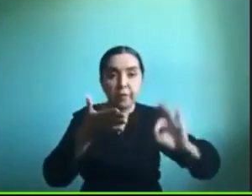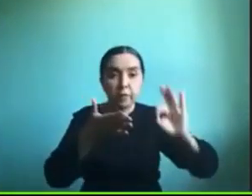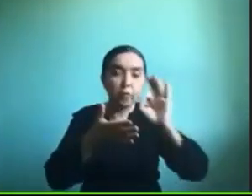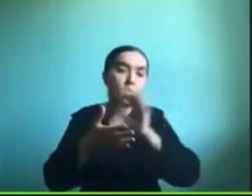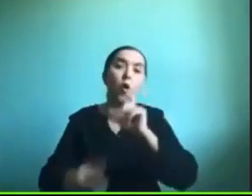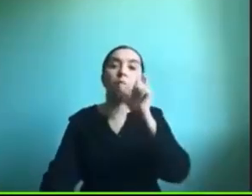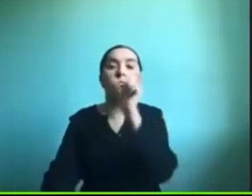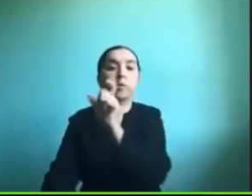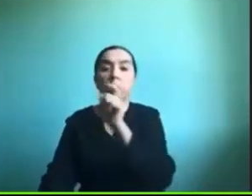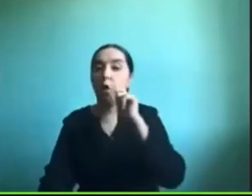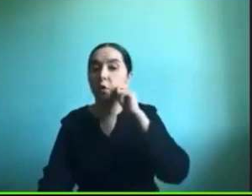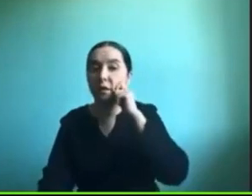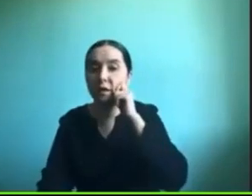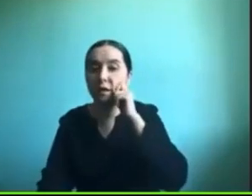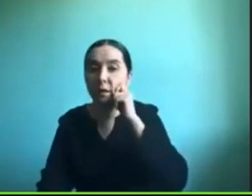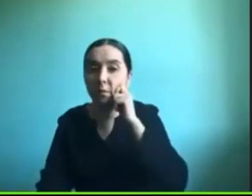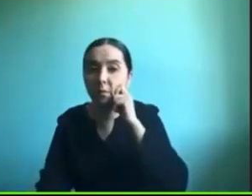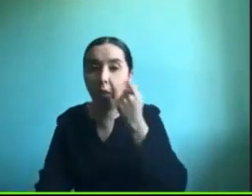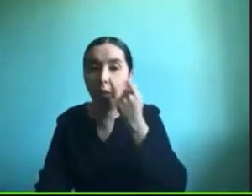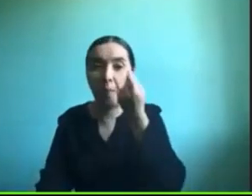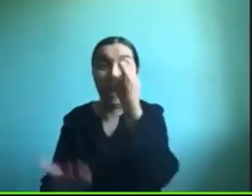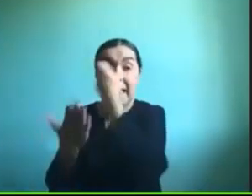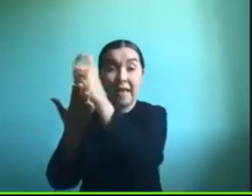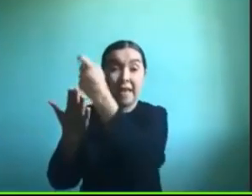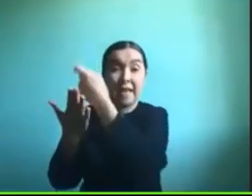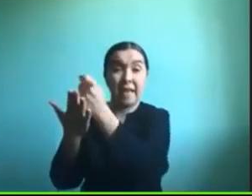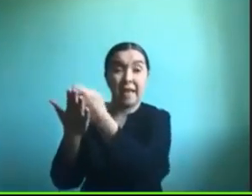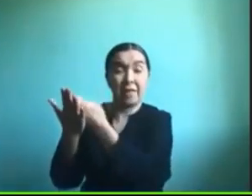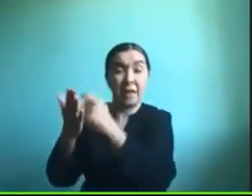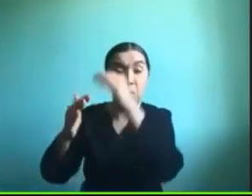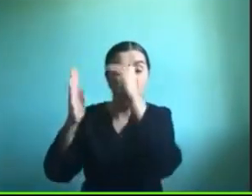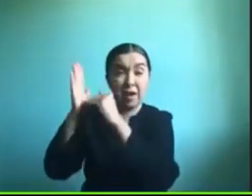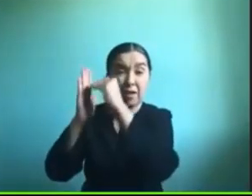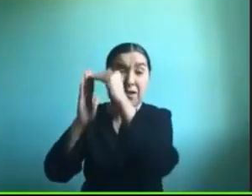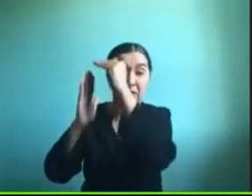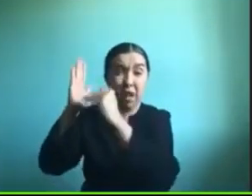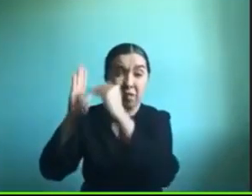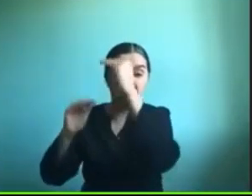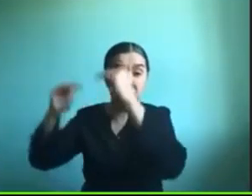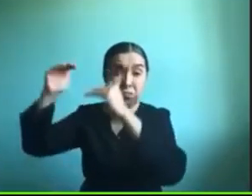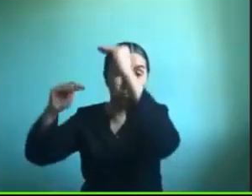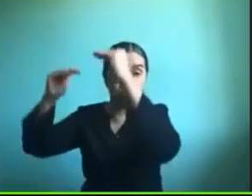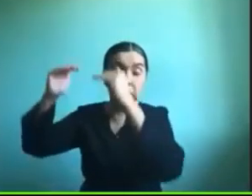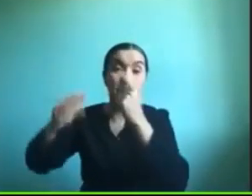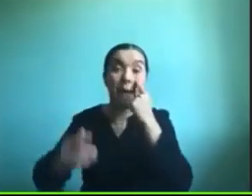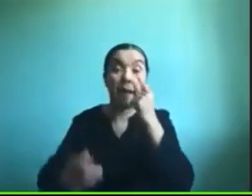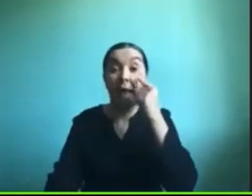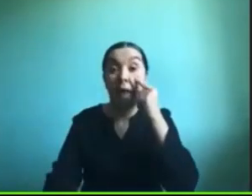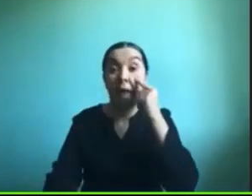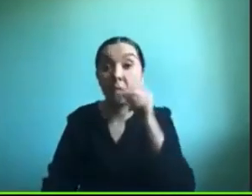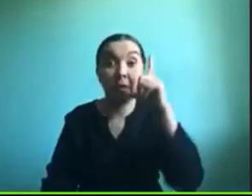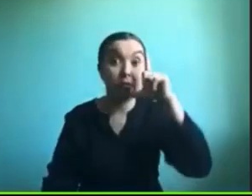evaluar los distintos niveles y poder trabajar con ellos en actividades más de reconocimiento facial